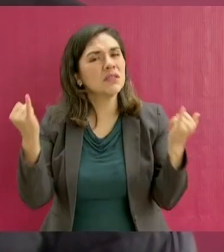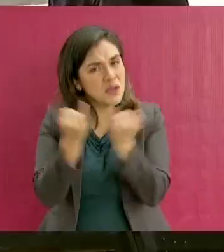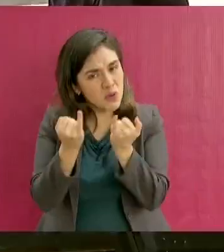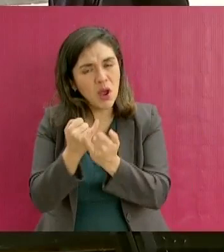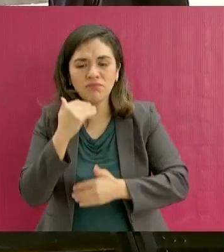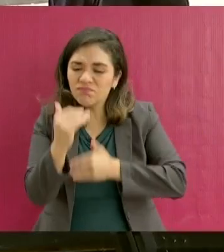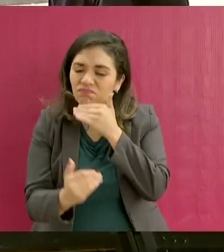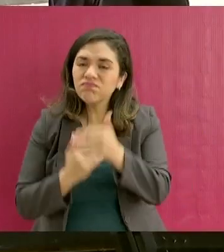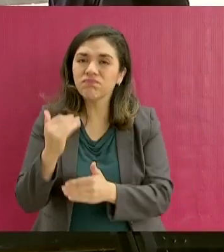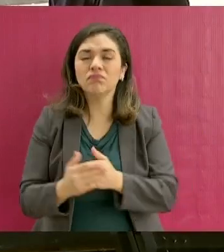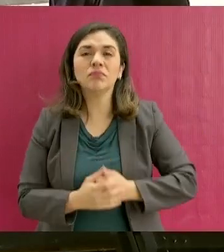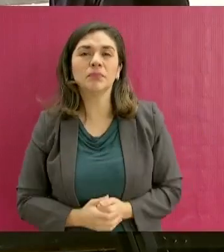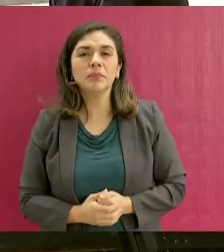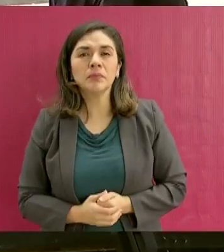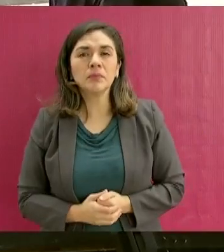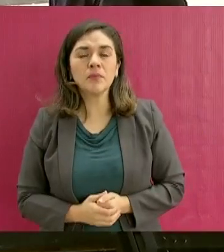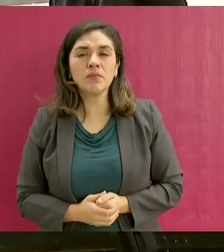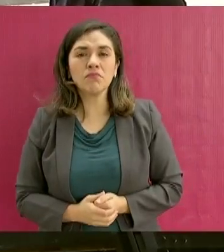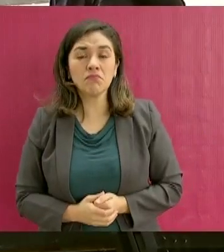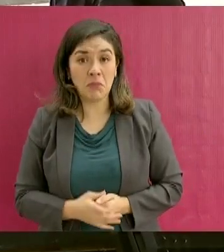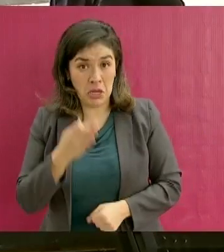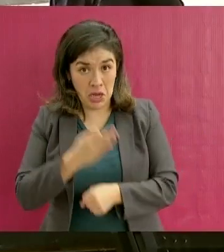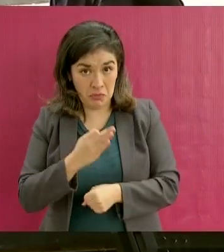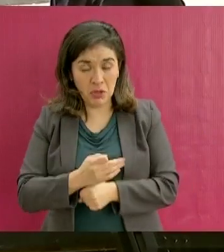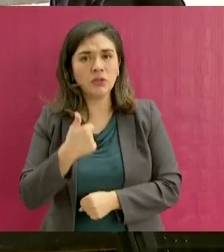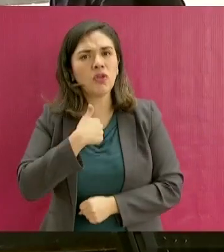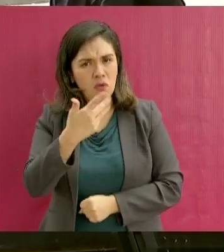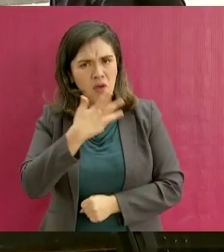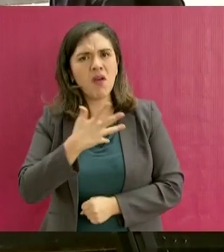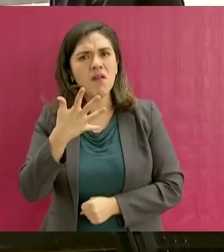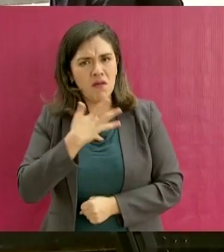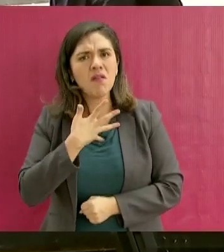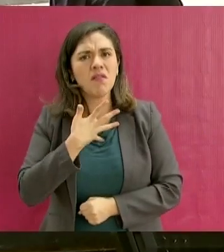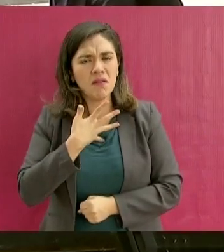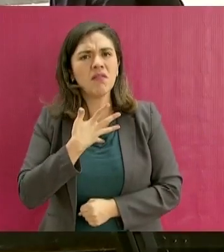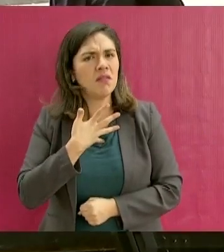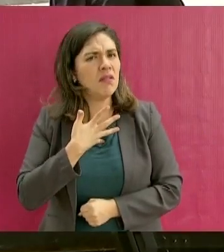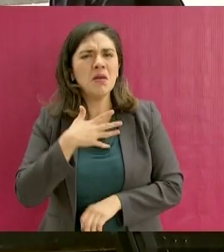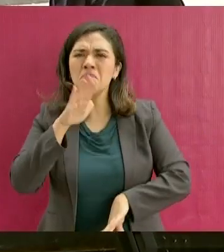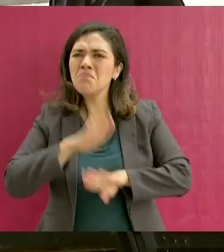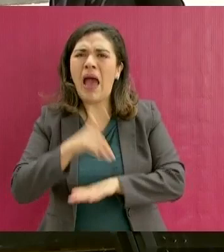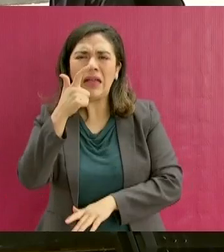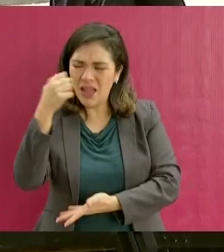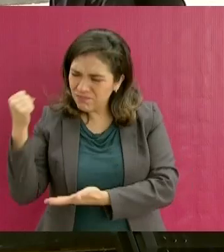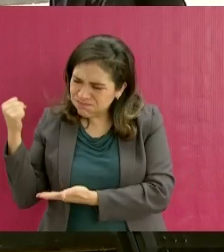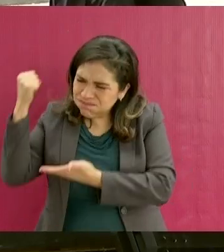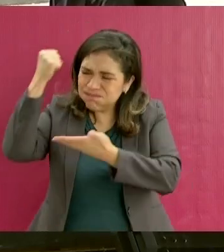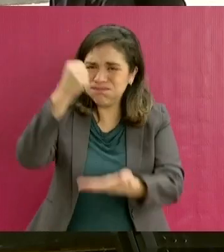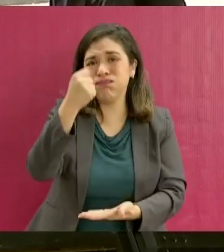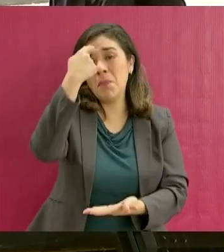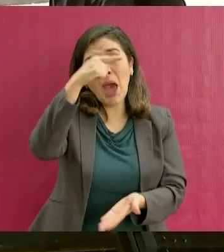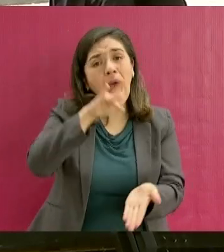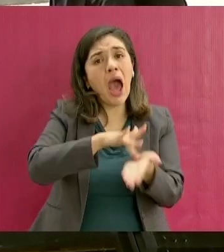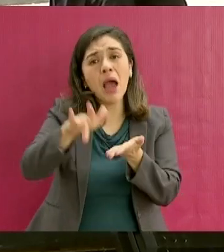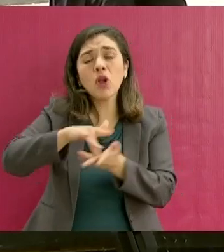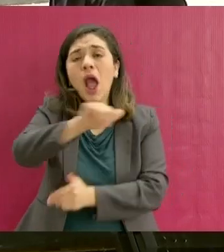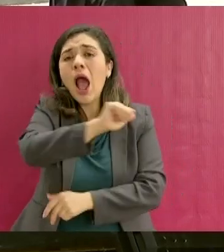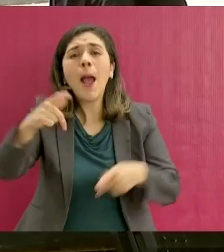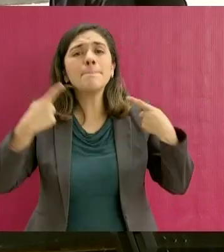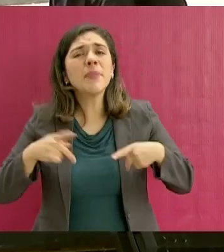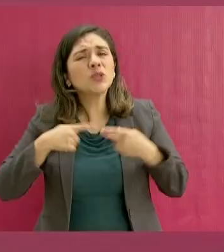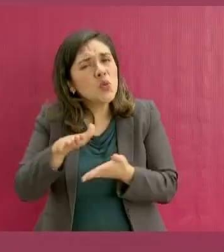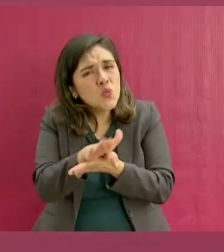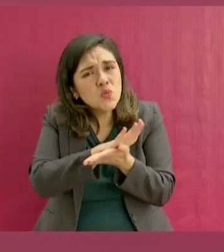Estamos destinando muchos recursos a apoyar a la gente humilde,